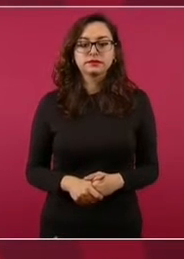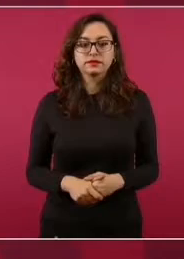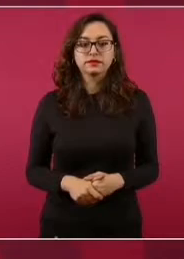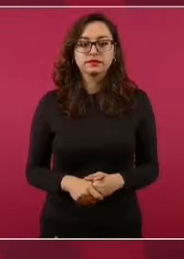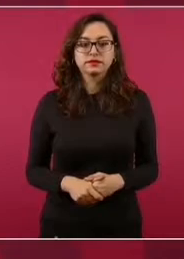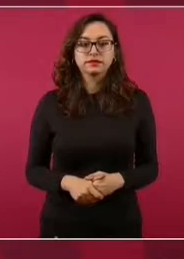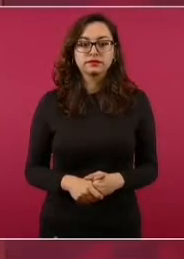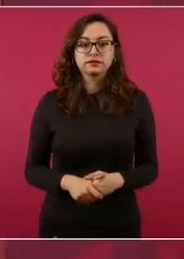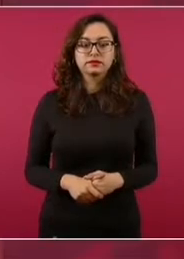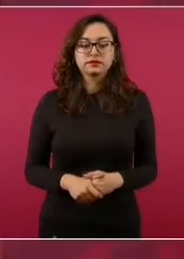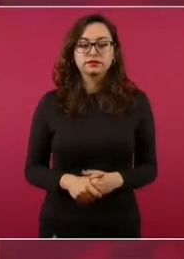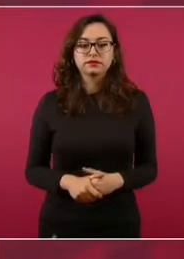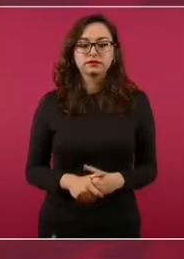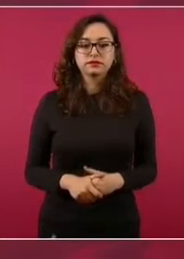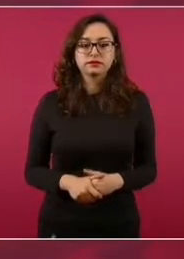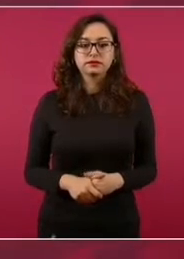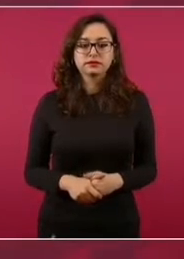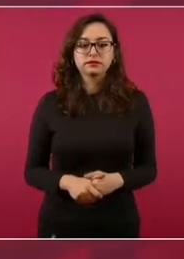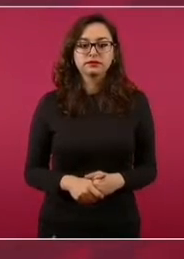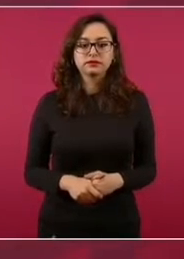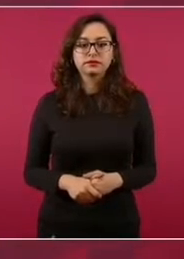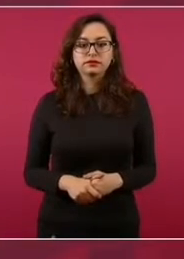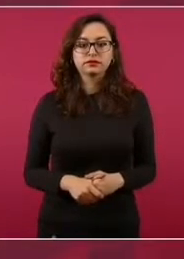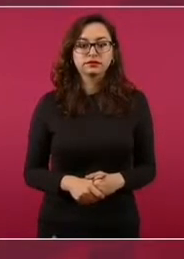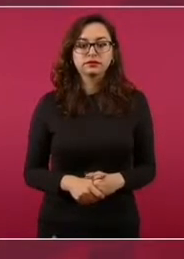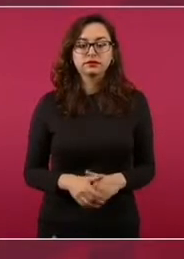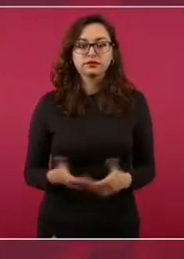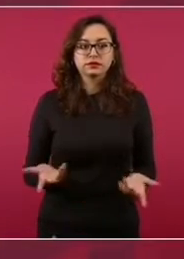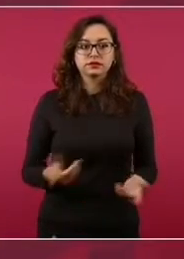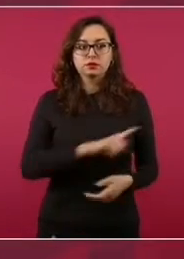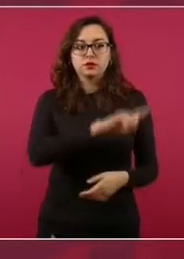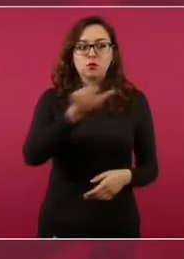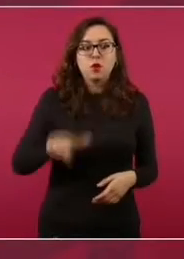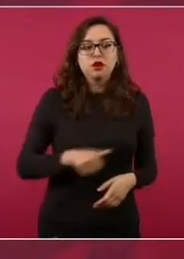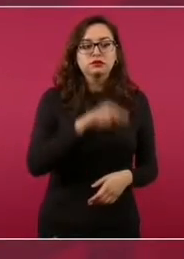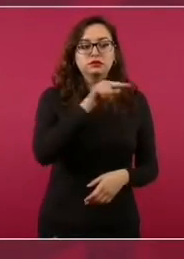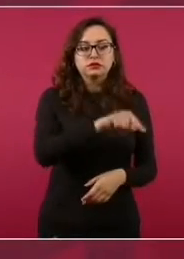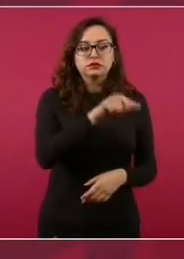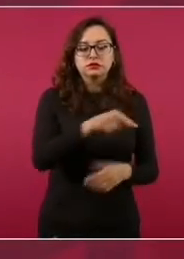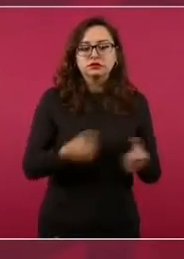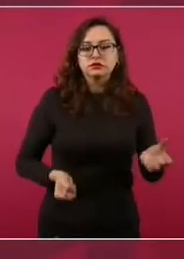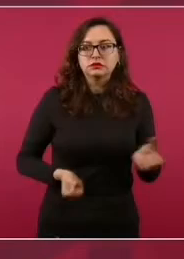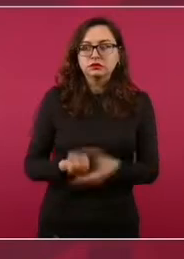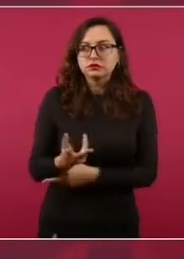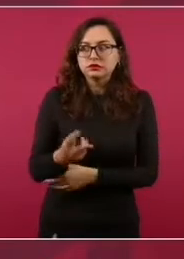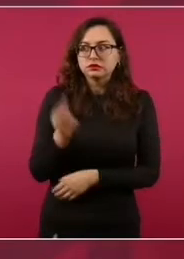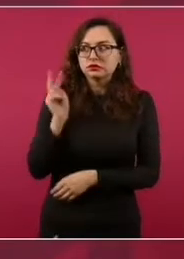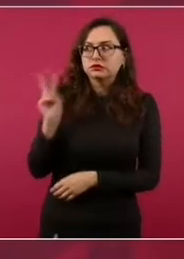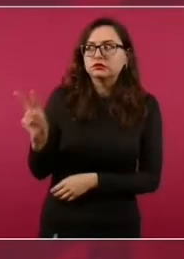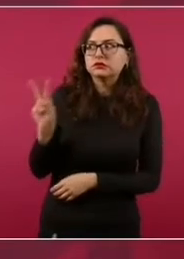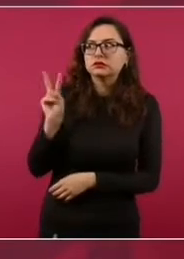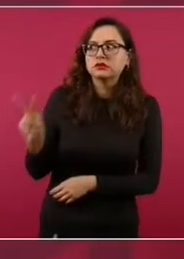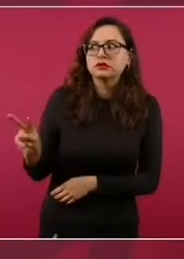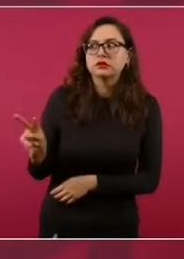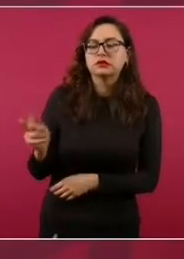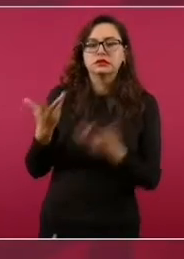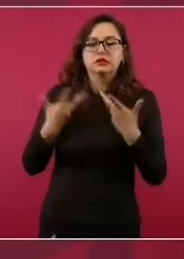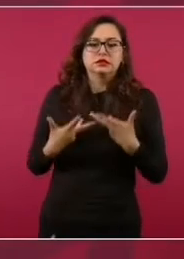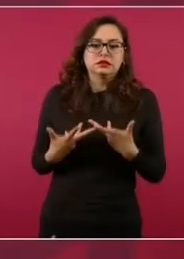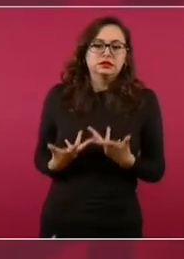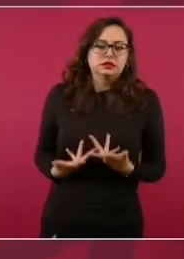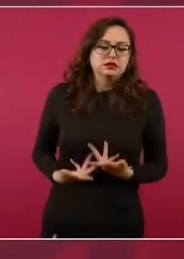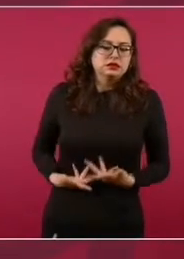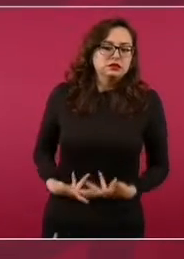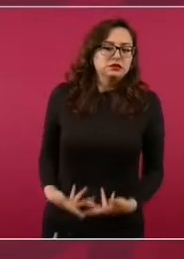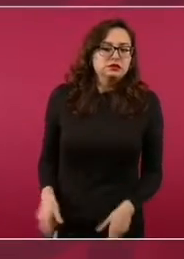y le producía mucho miedo, cada vez que lo veía después.